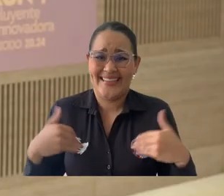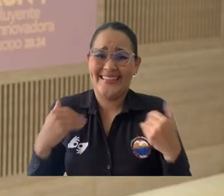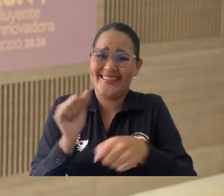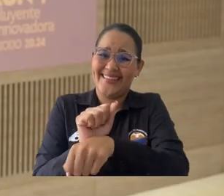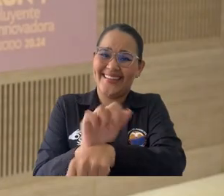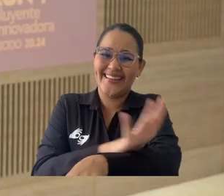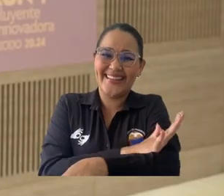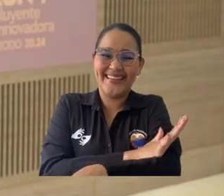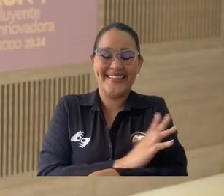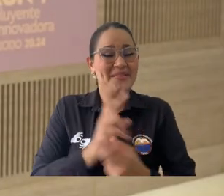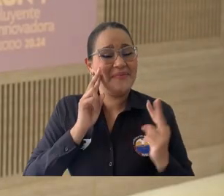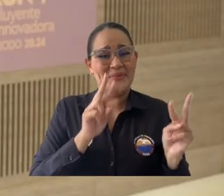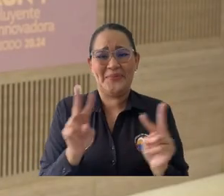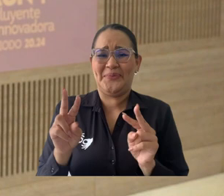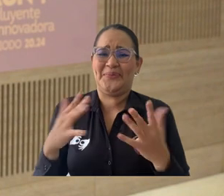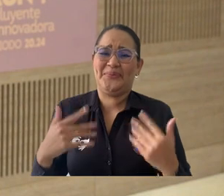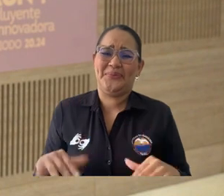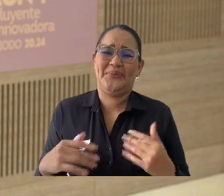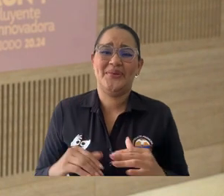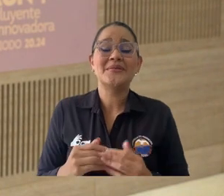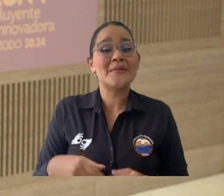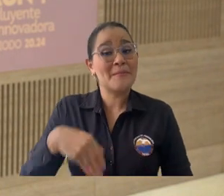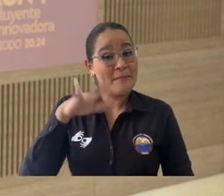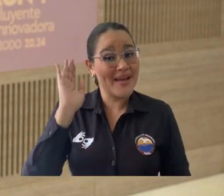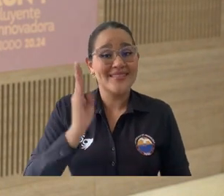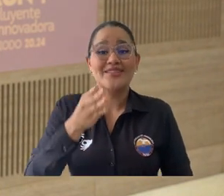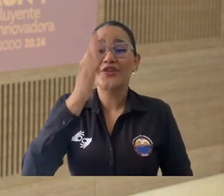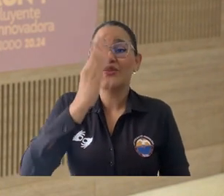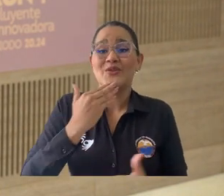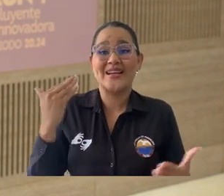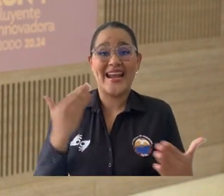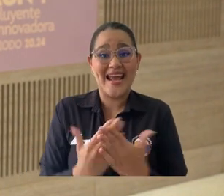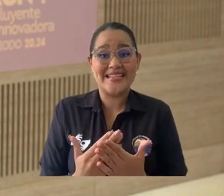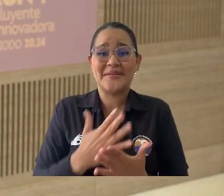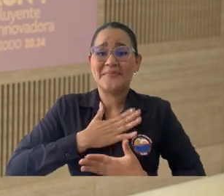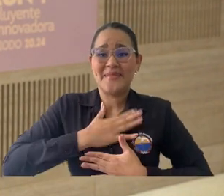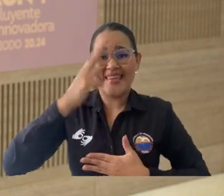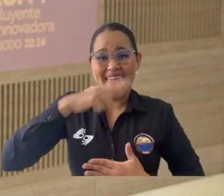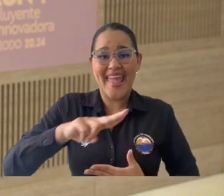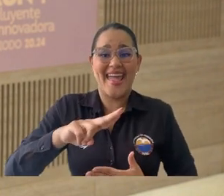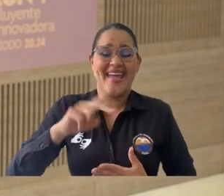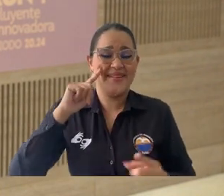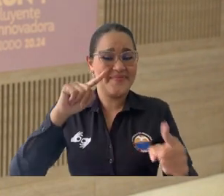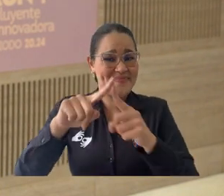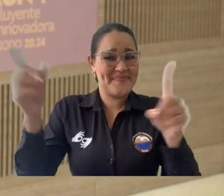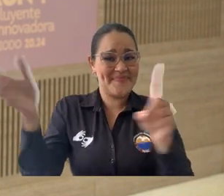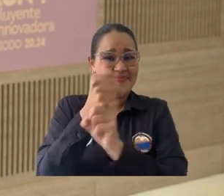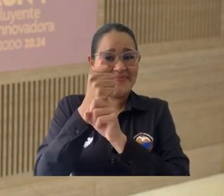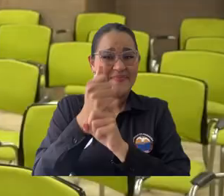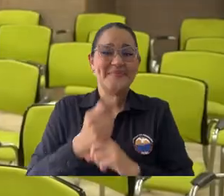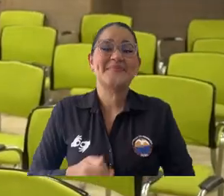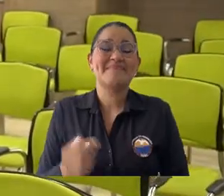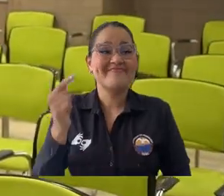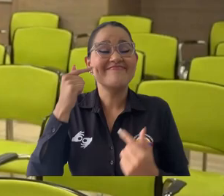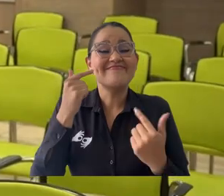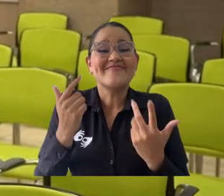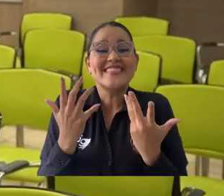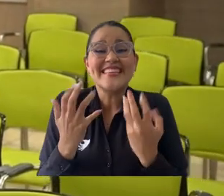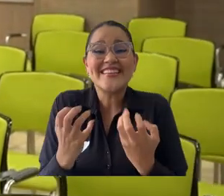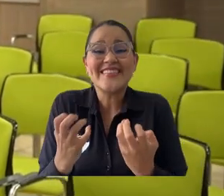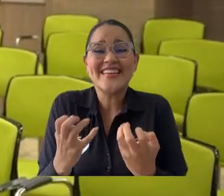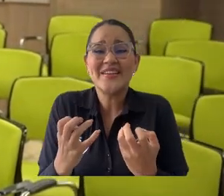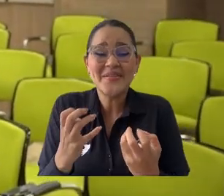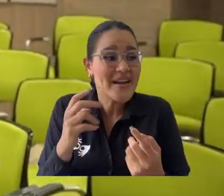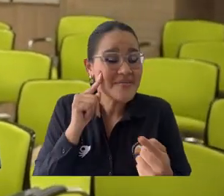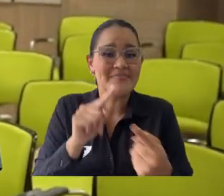Muy emocionada y primeramente agradecida con Dios por ese logro de mi hija, pues porque siempre quise verla llegar hasta allá